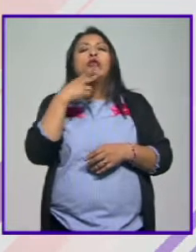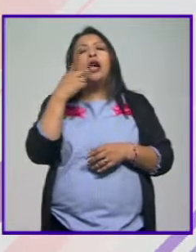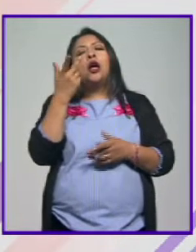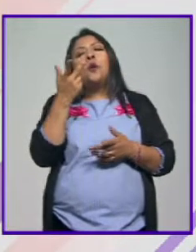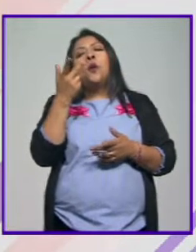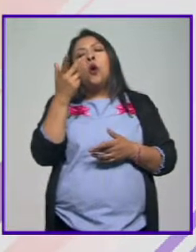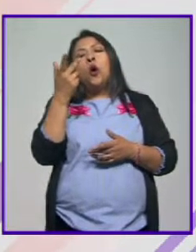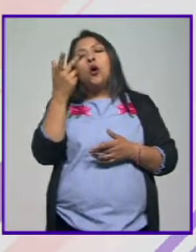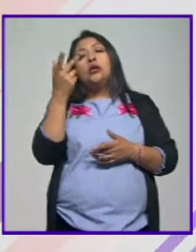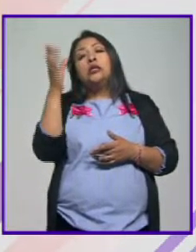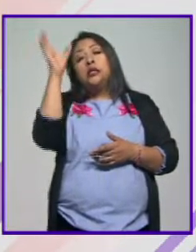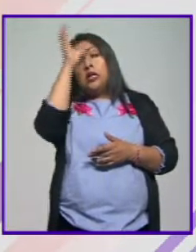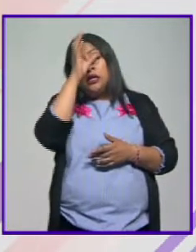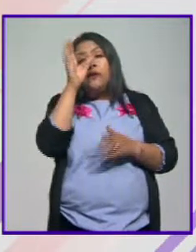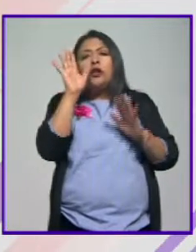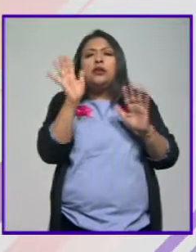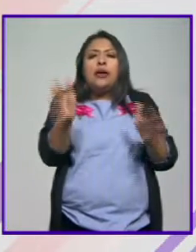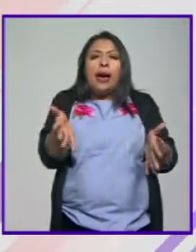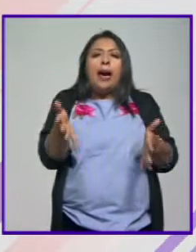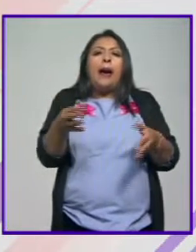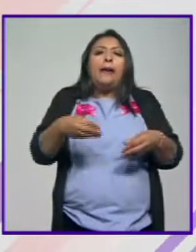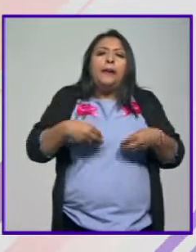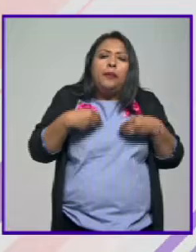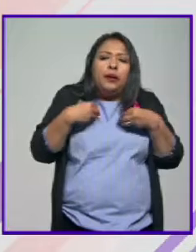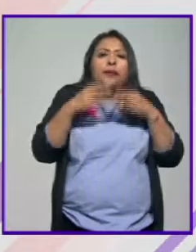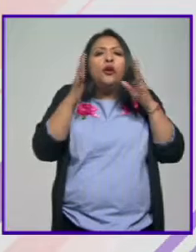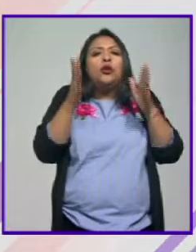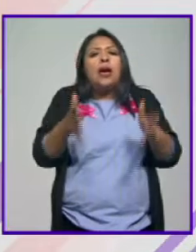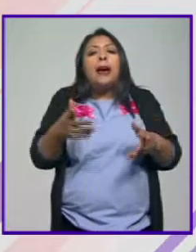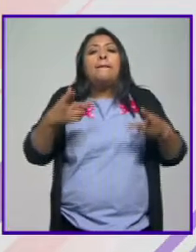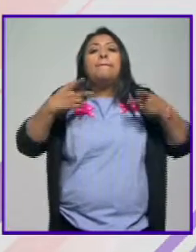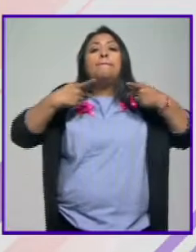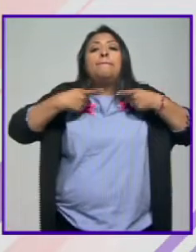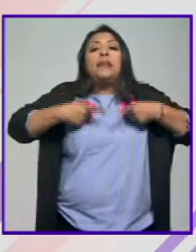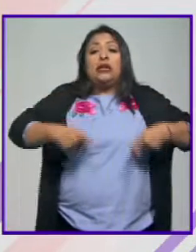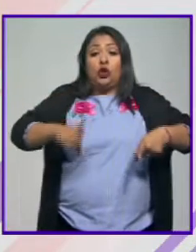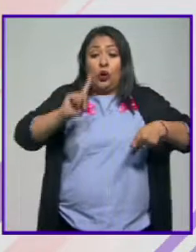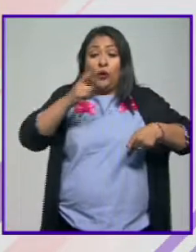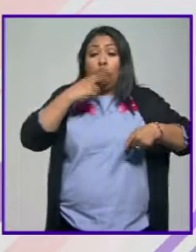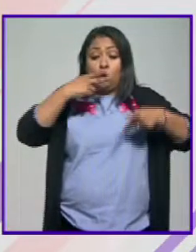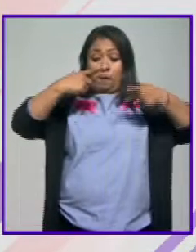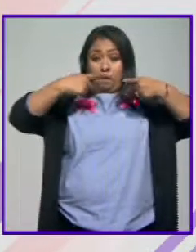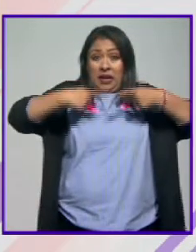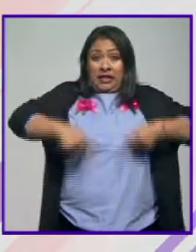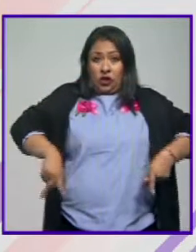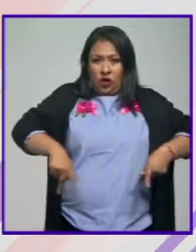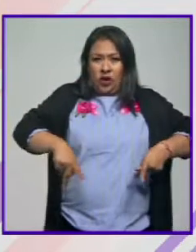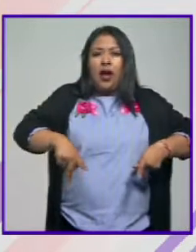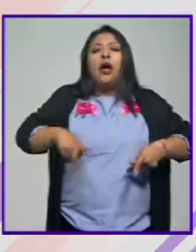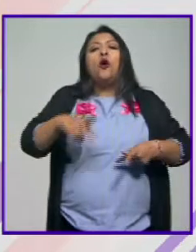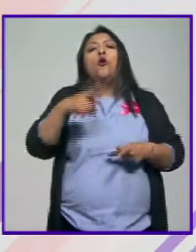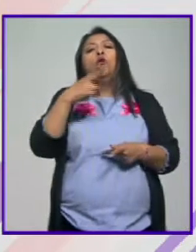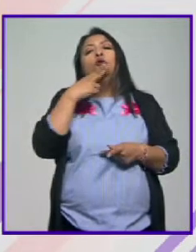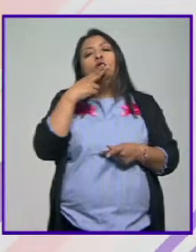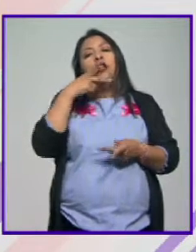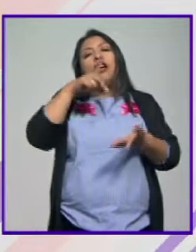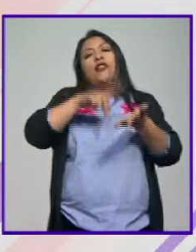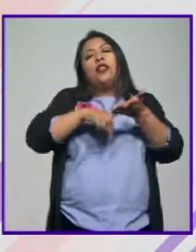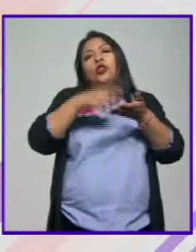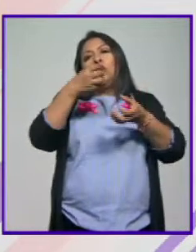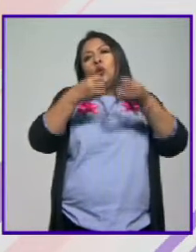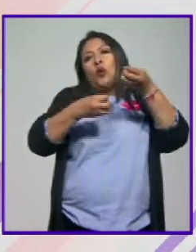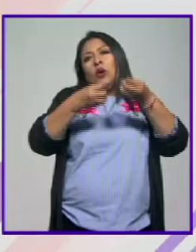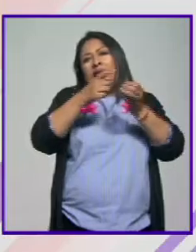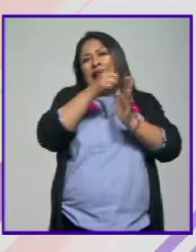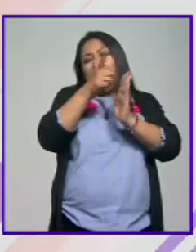que ya es un ser vivo, que ya es una persona. La palabra persona se introduce en el lenguaje jurídico y